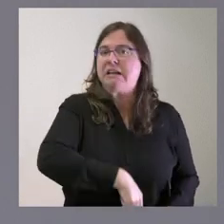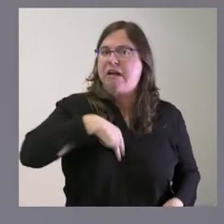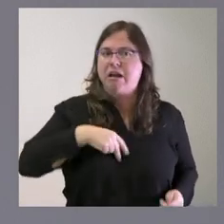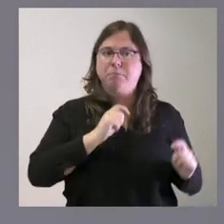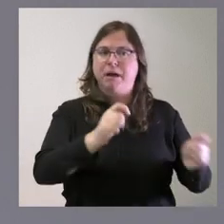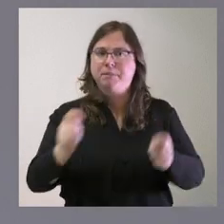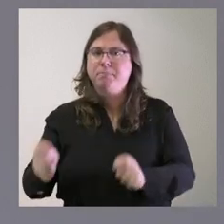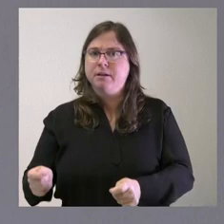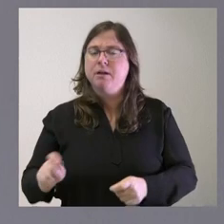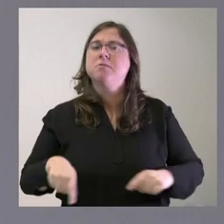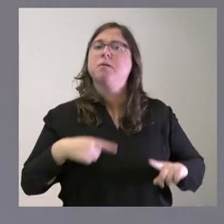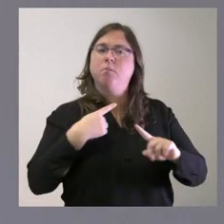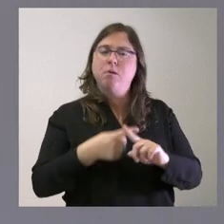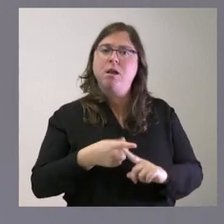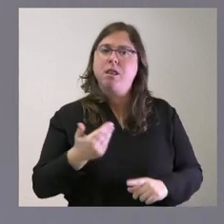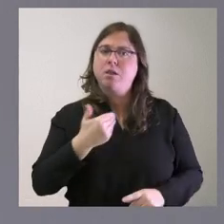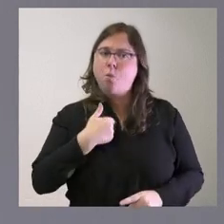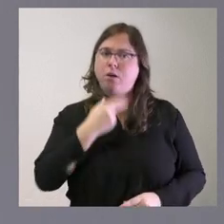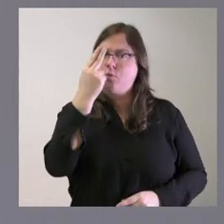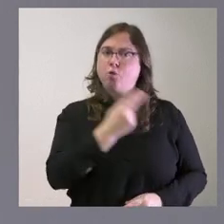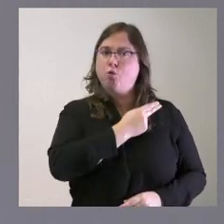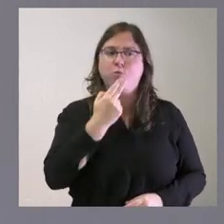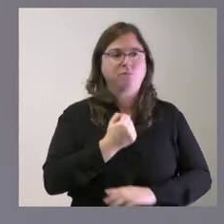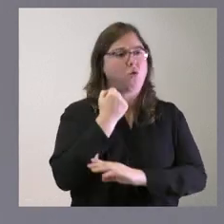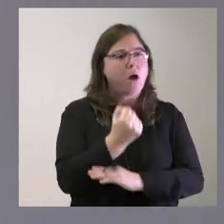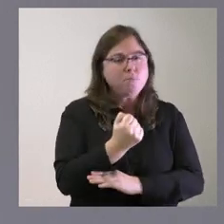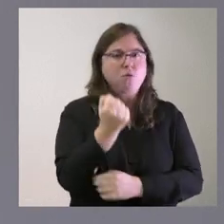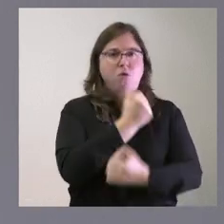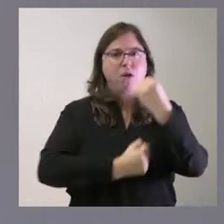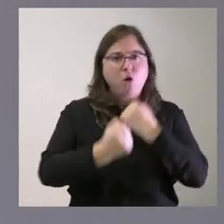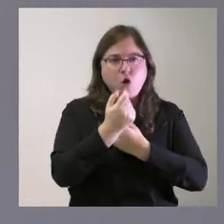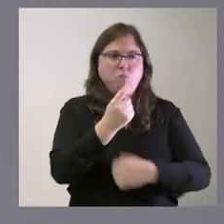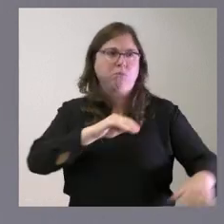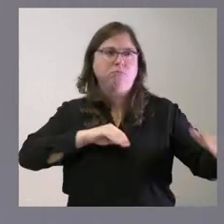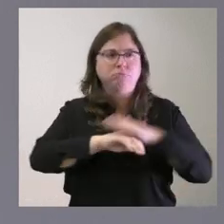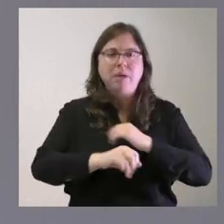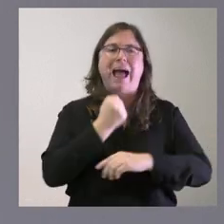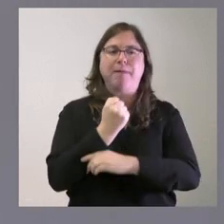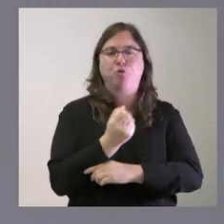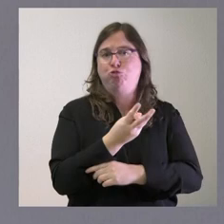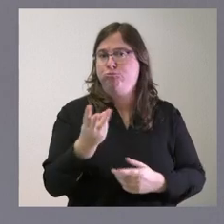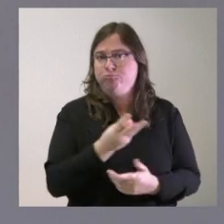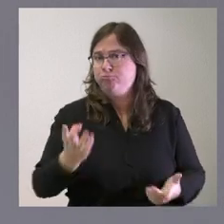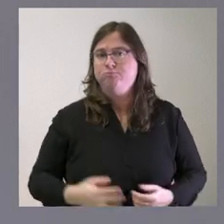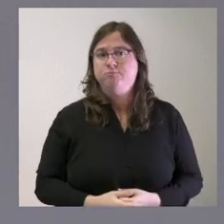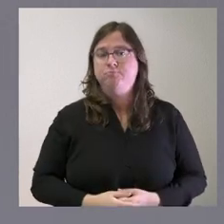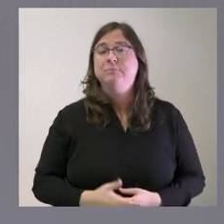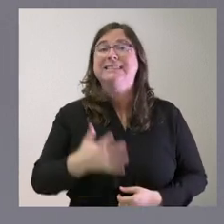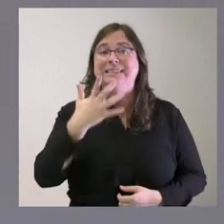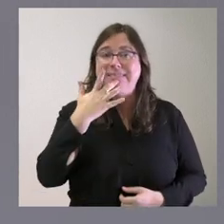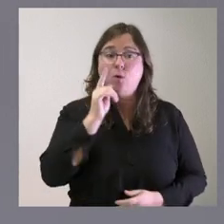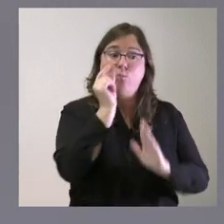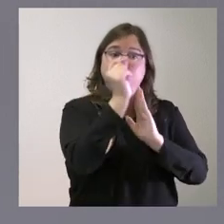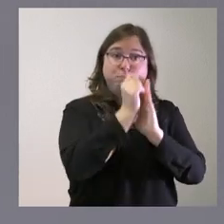establecemos así mismo nuestro compromiso del apoyo económico y financiero a las mismas y el que tiene que dar la